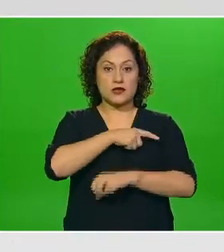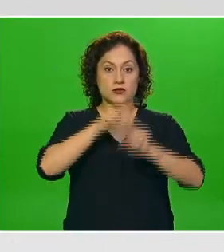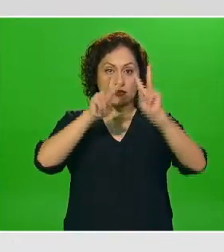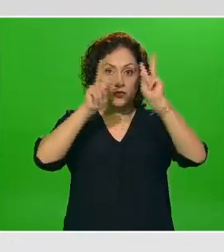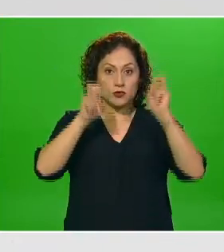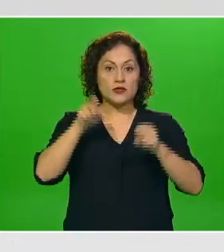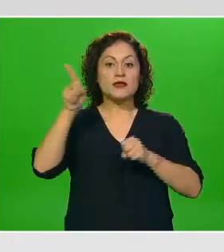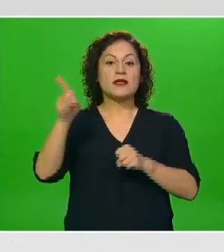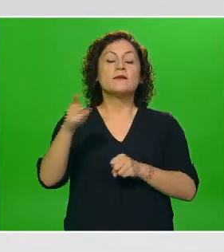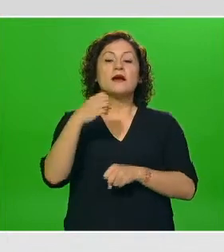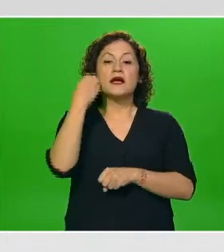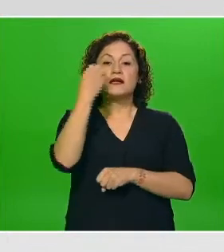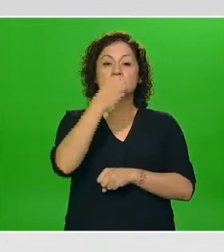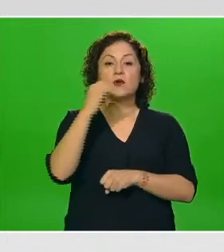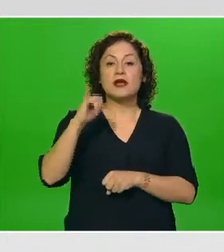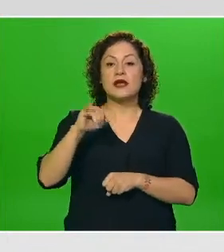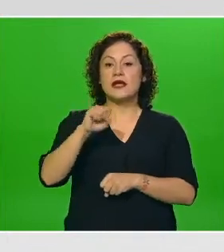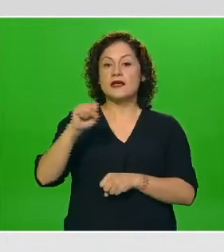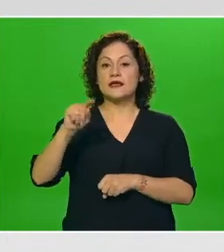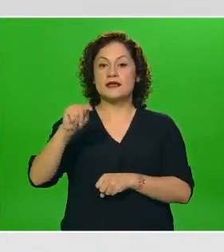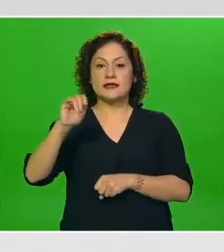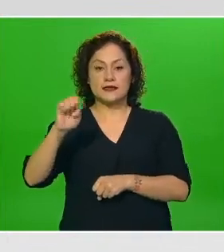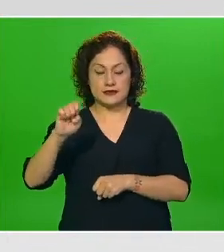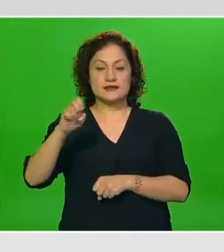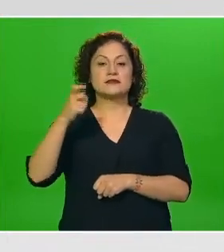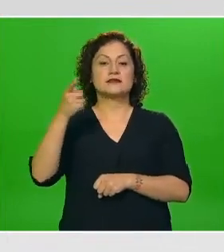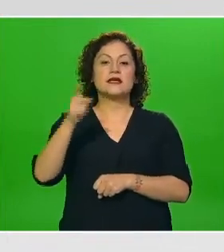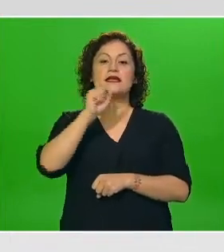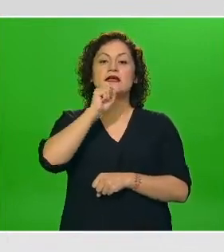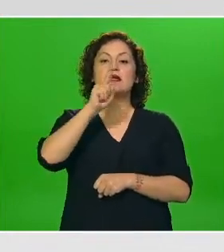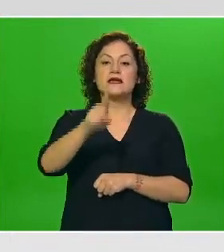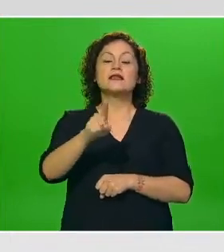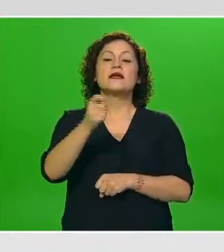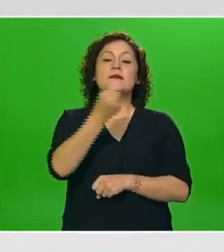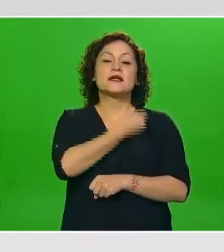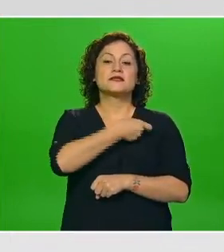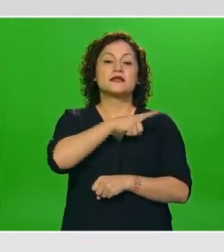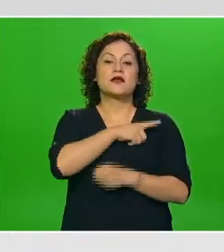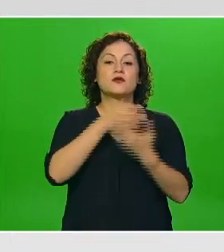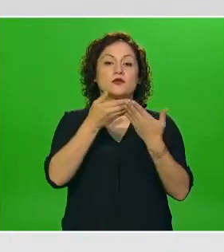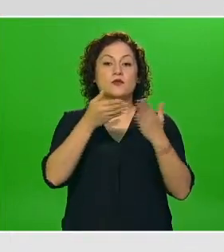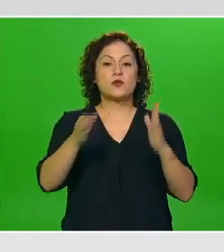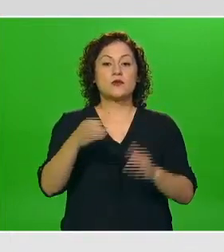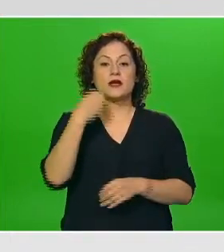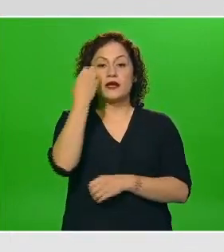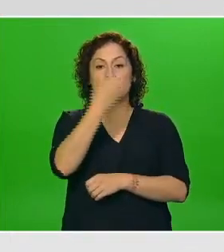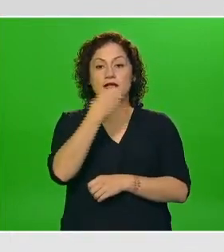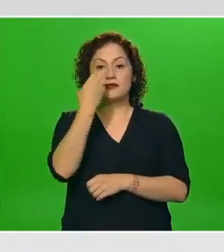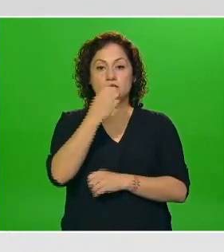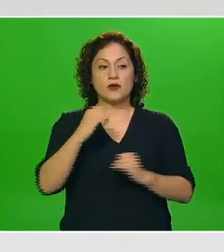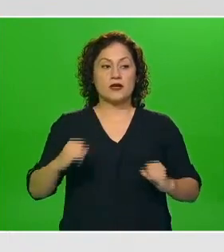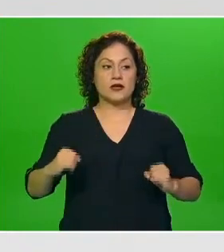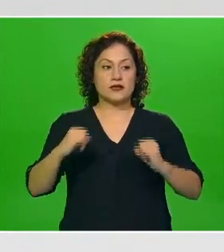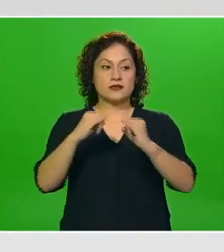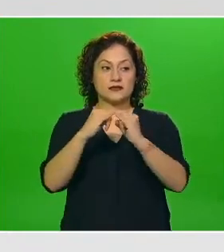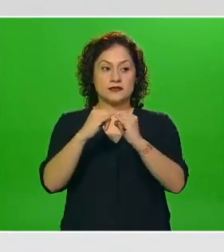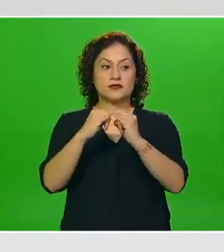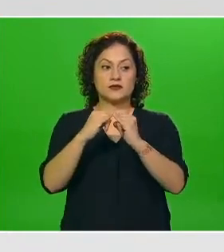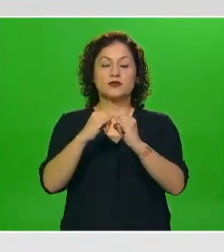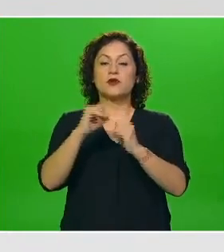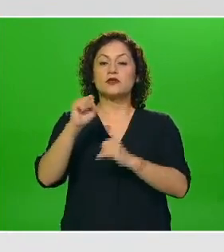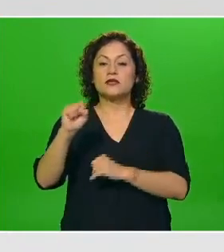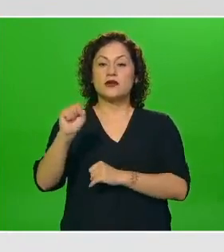del Issste y maestra en salud pública por la escuela de salud pública del instituto nacional de salud